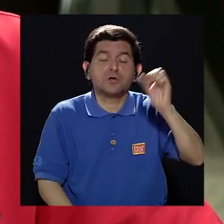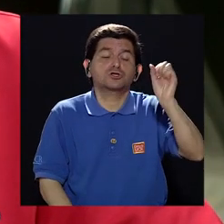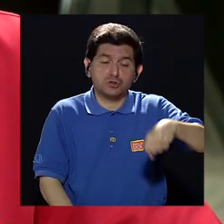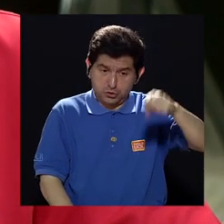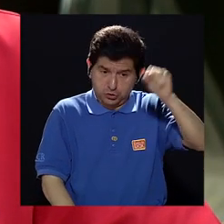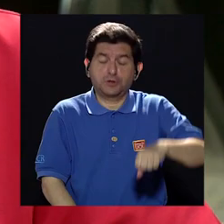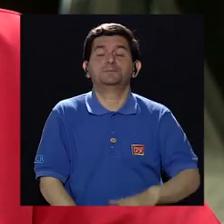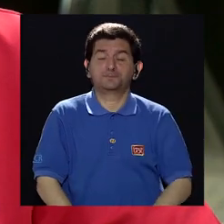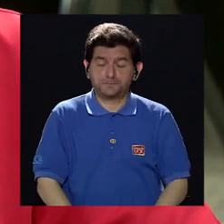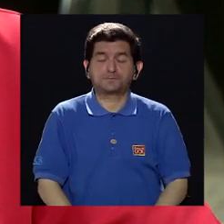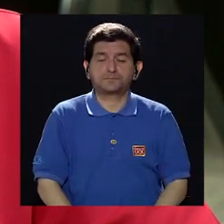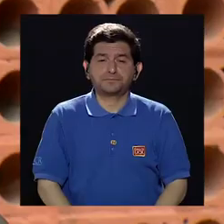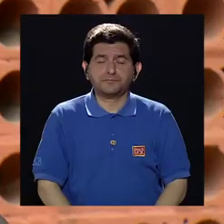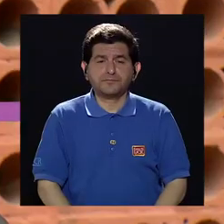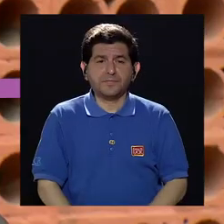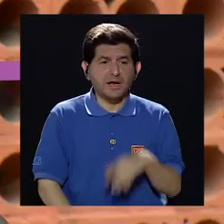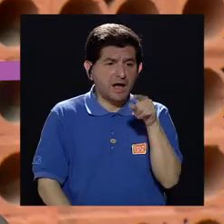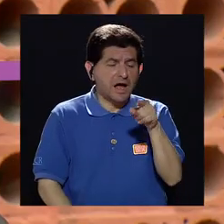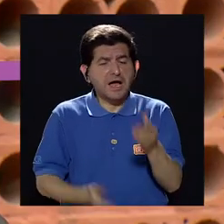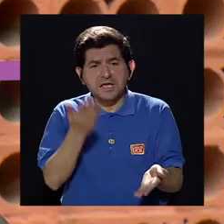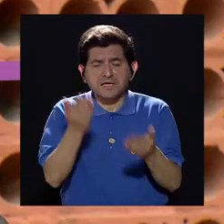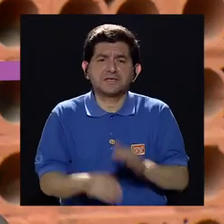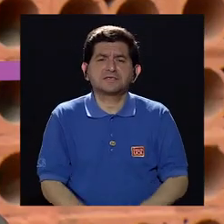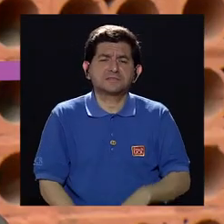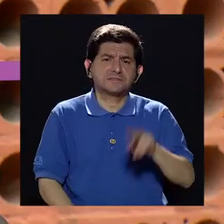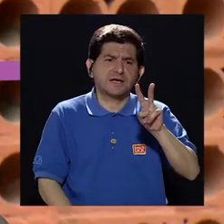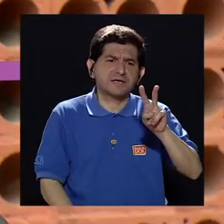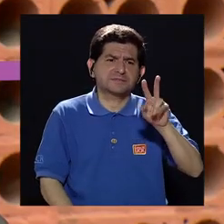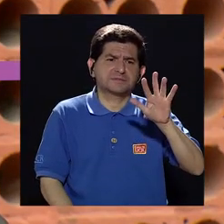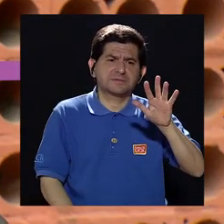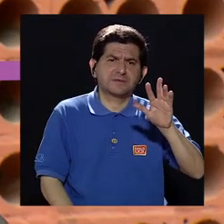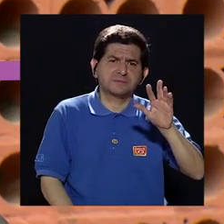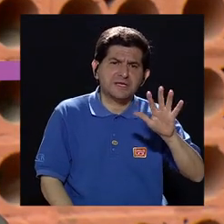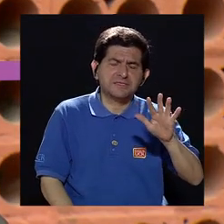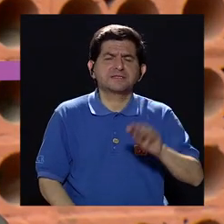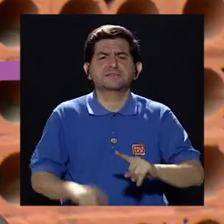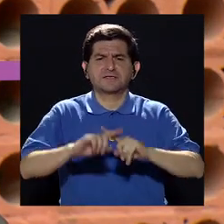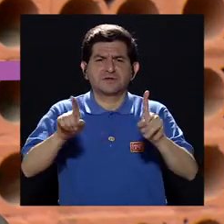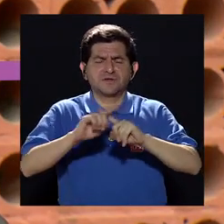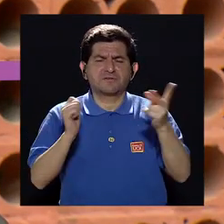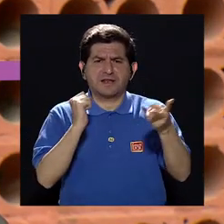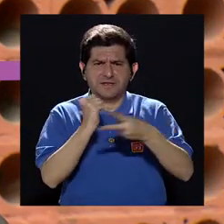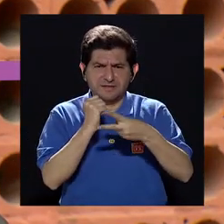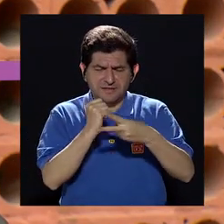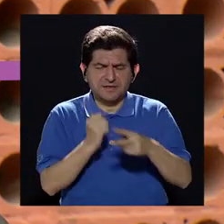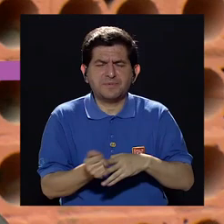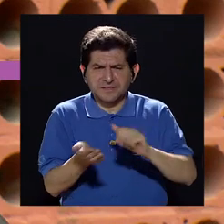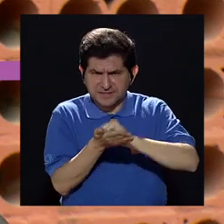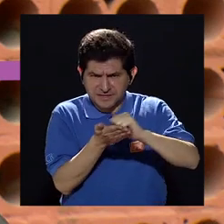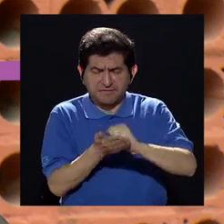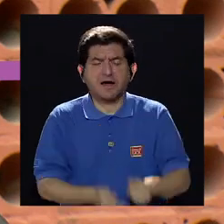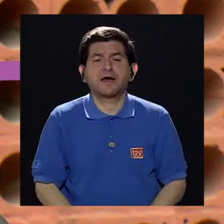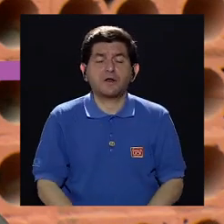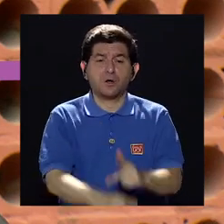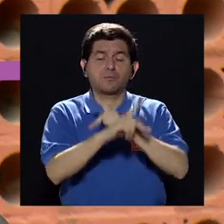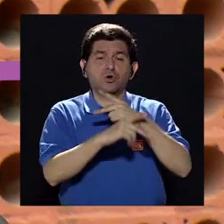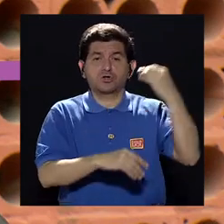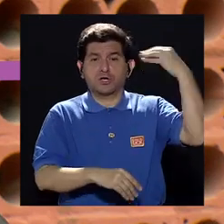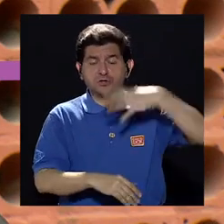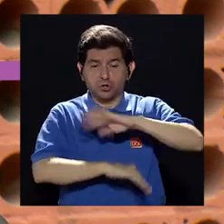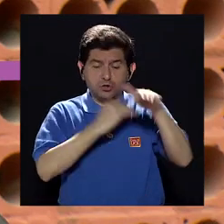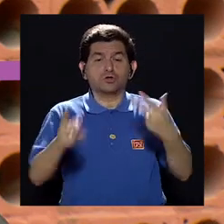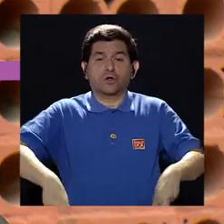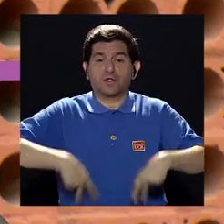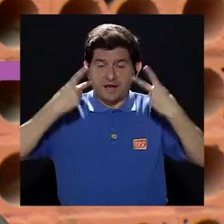ya lo traen incorporado, le aguantan a uno unas 20, 25 lavadas más o menos y la protección solar de los productos